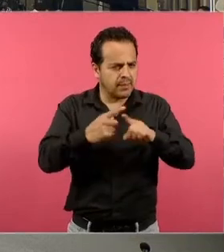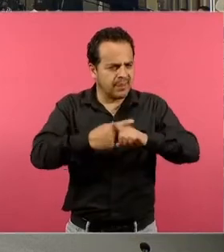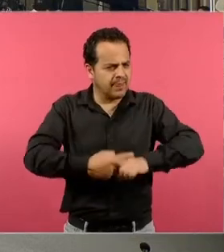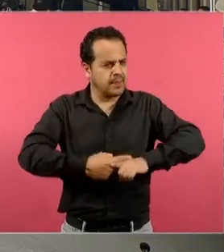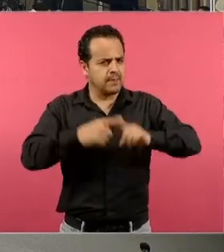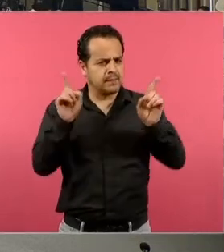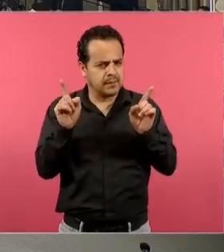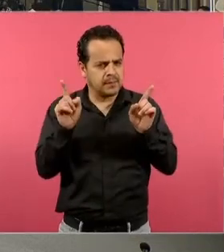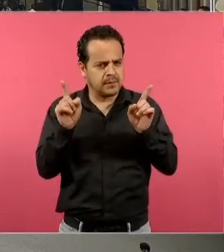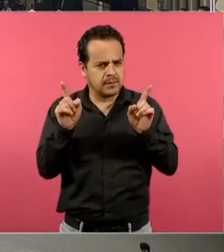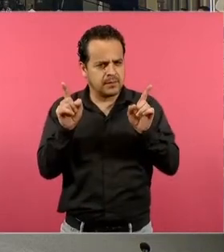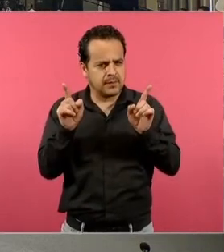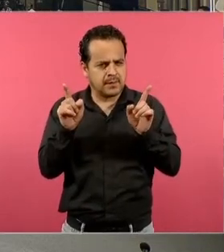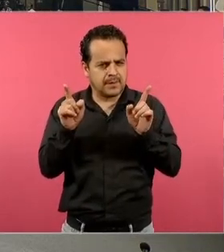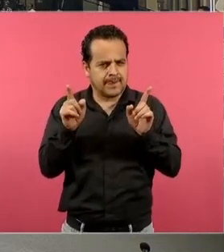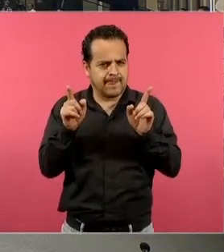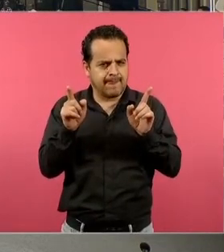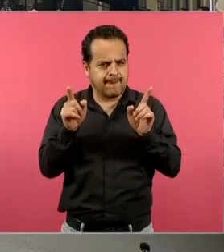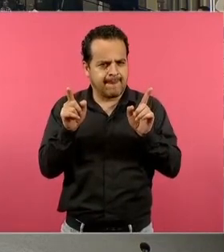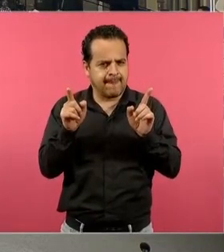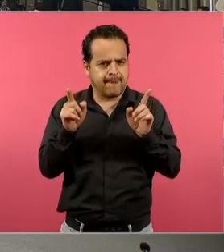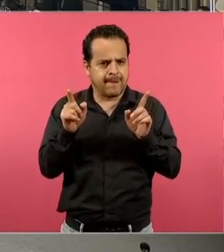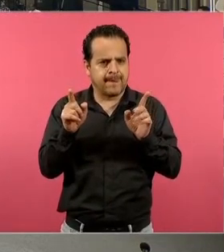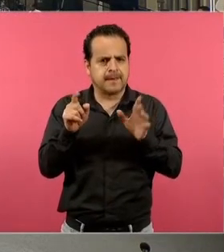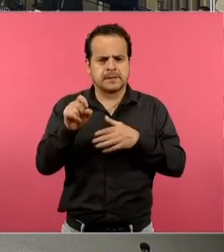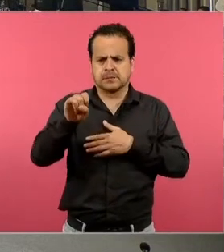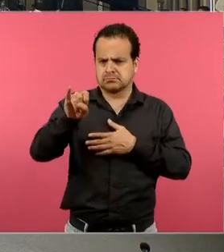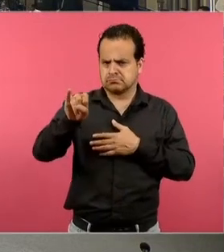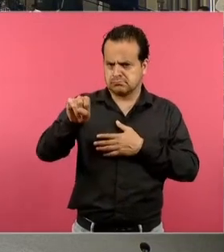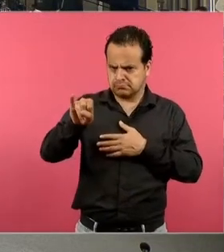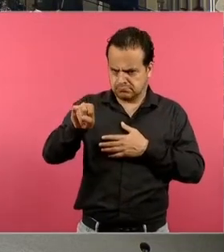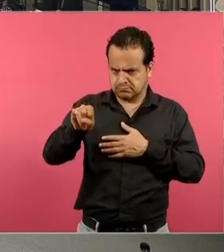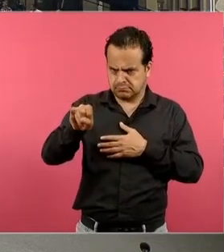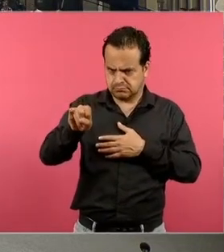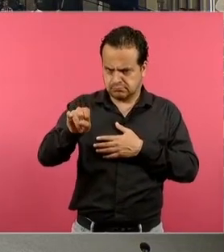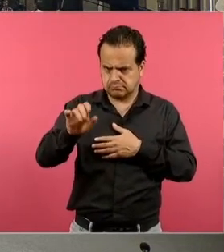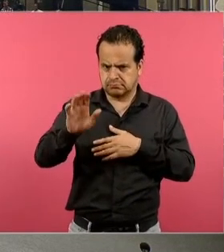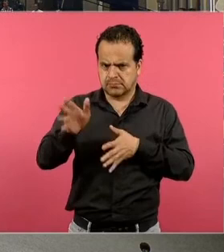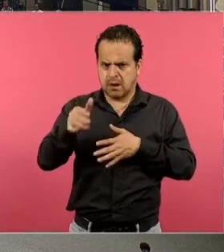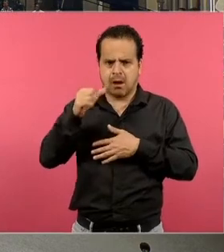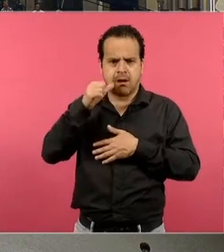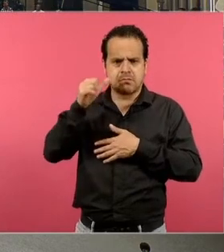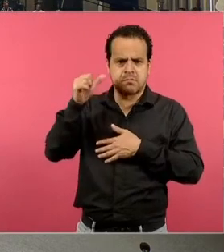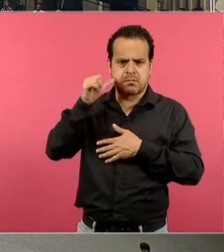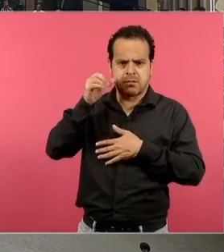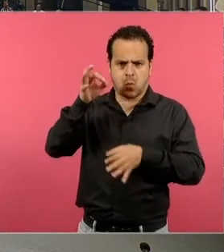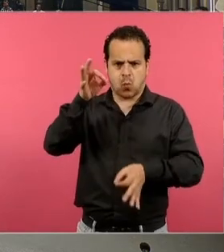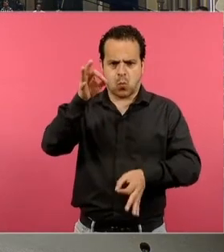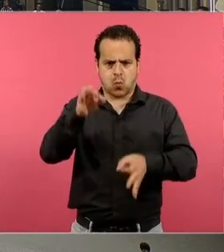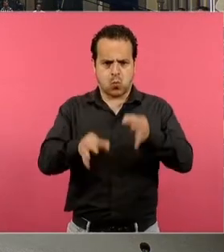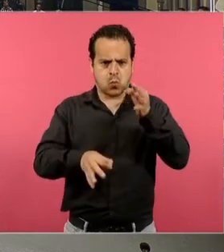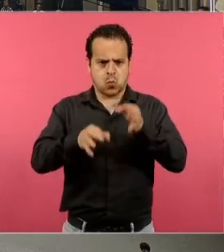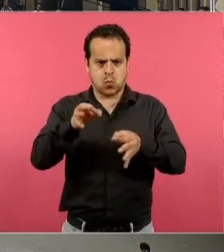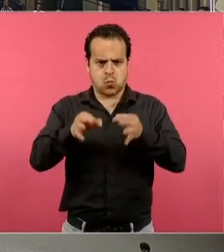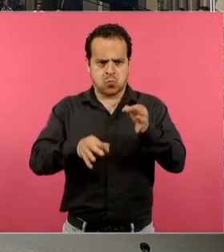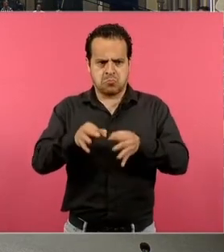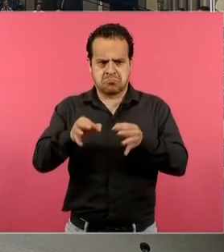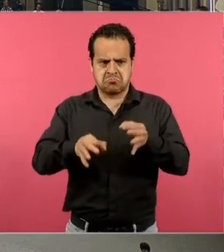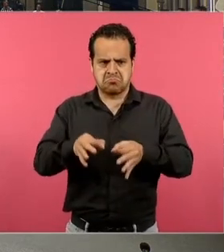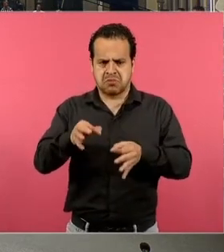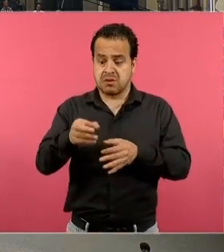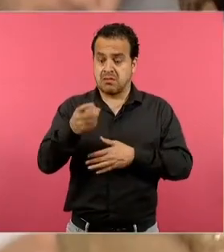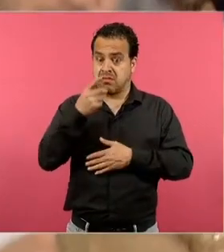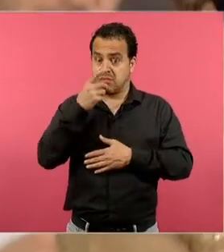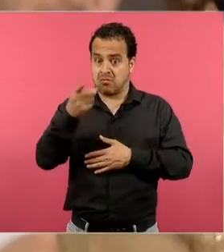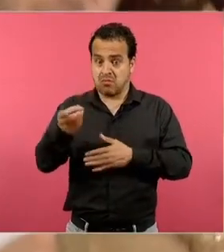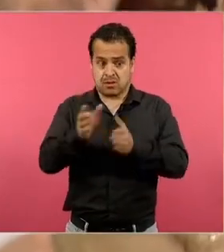suspensión sí se susciteó el día de ayer y un juez justo dictó una suspensión para frenar la distribución de los libros de texto